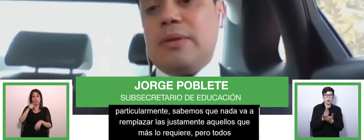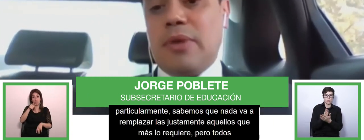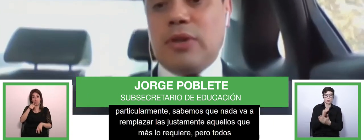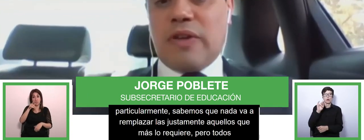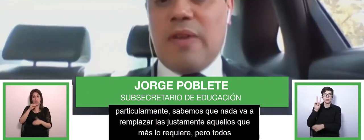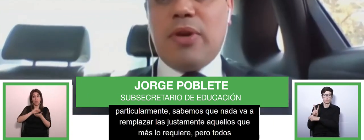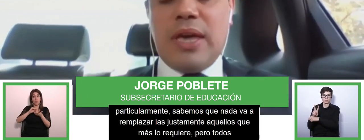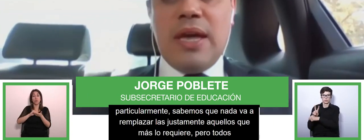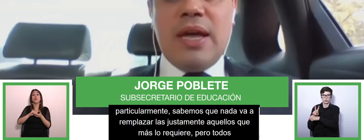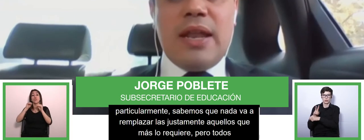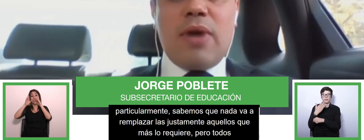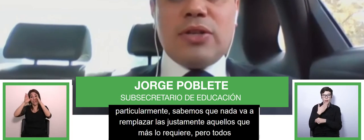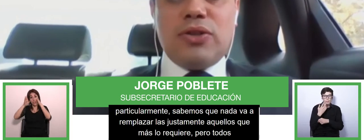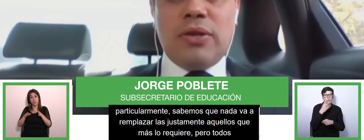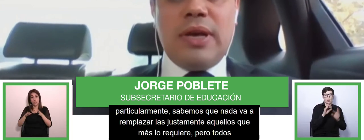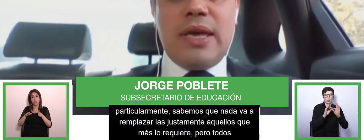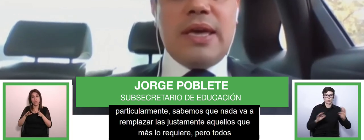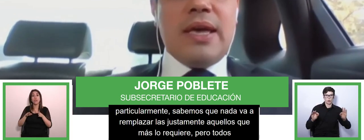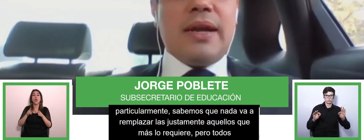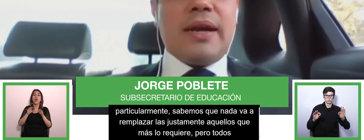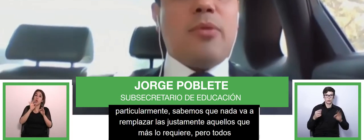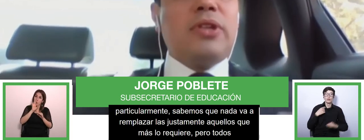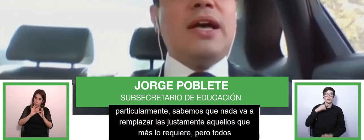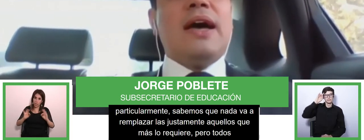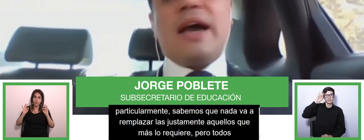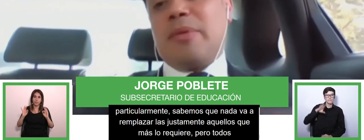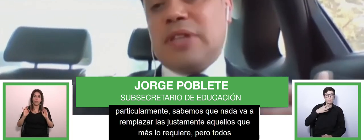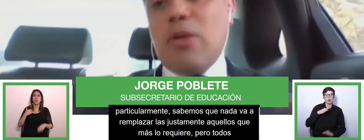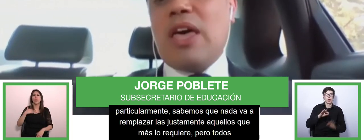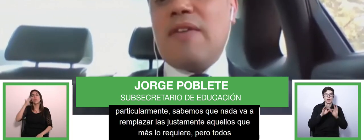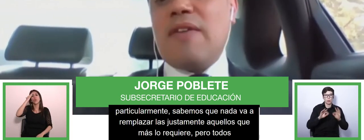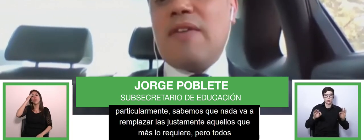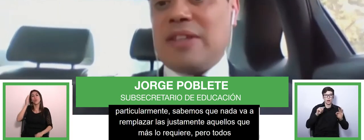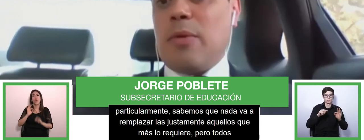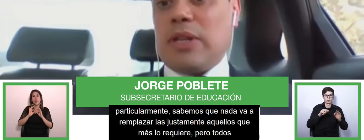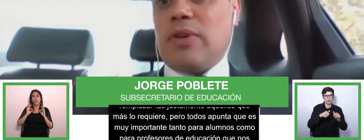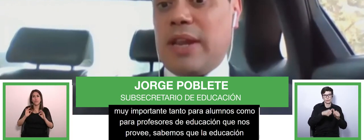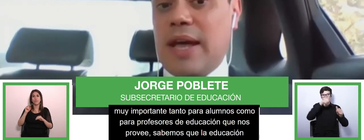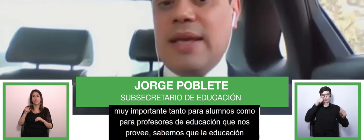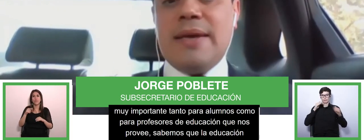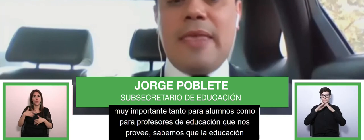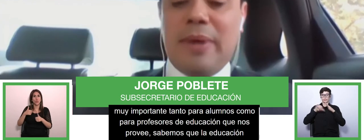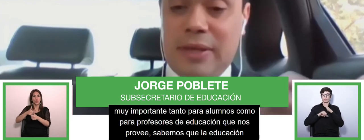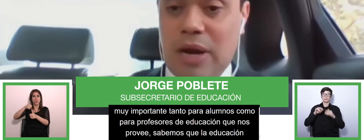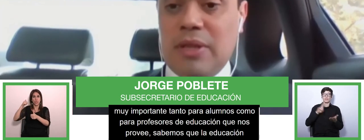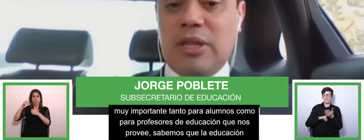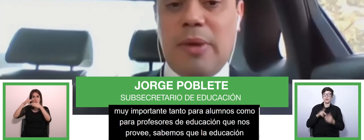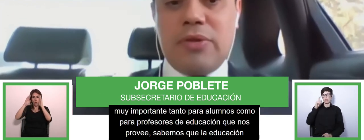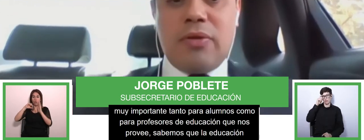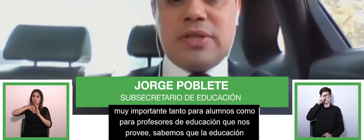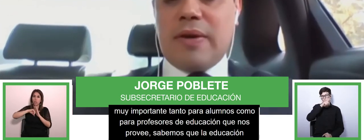las provee sabemos que la educación remota ha representado una dificultad para el sistema educativo en general y